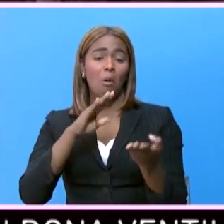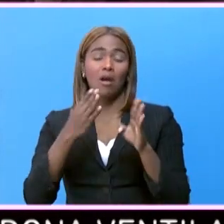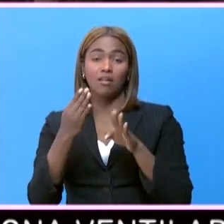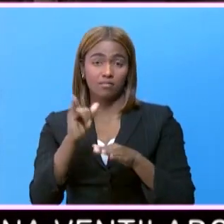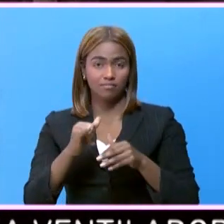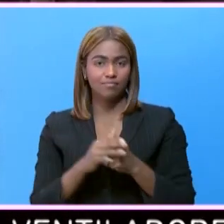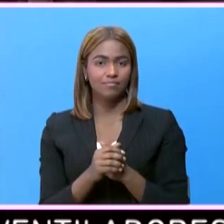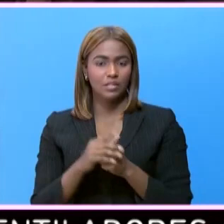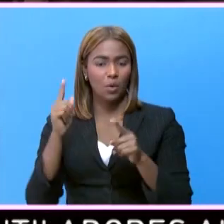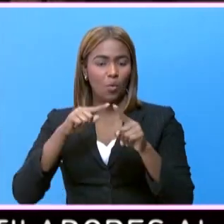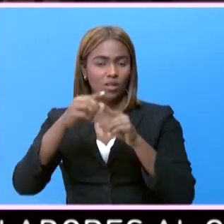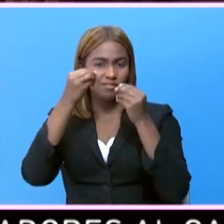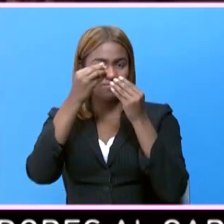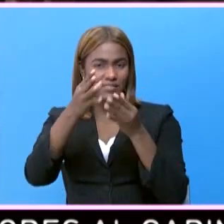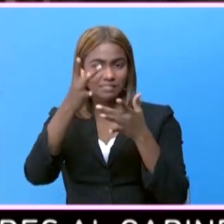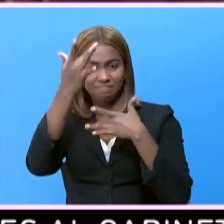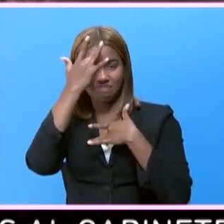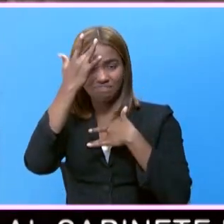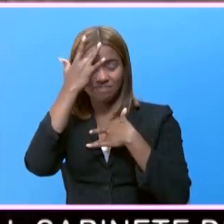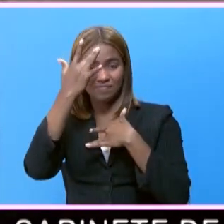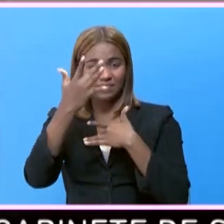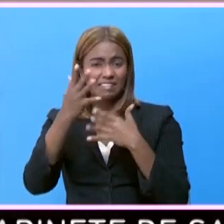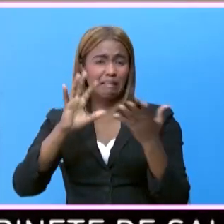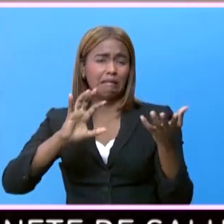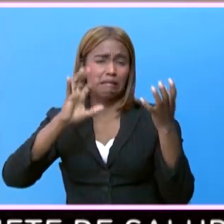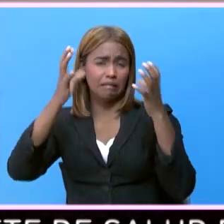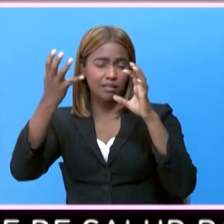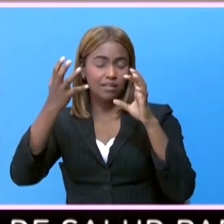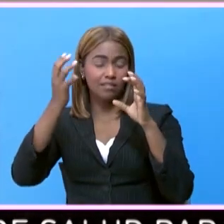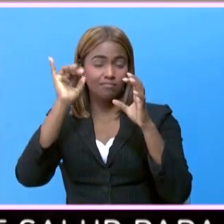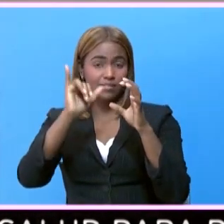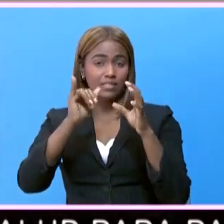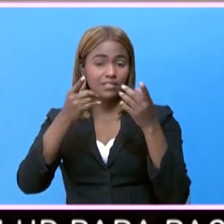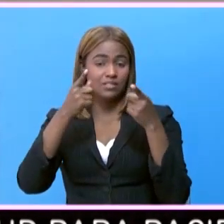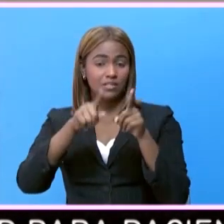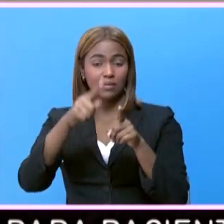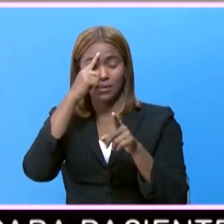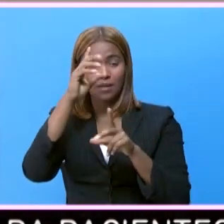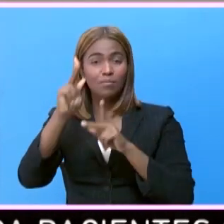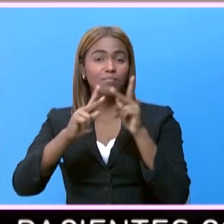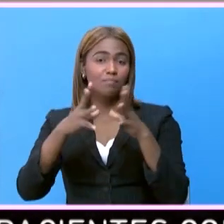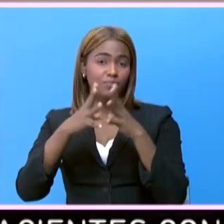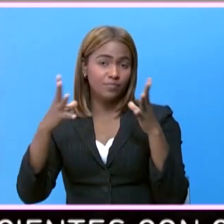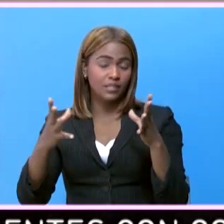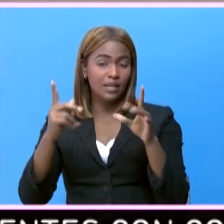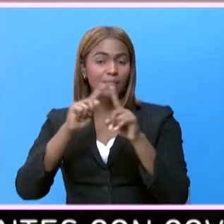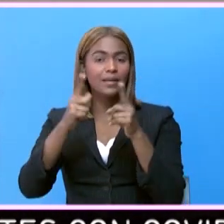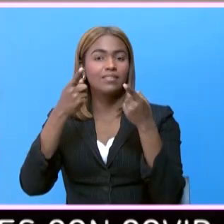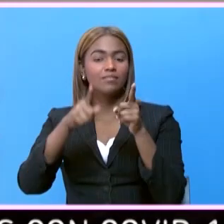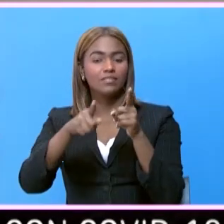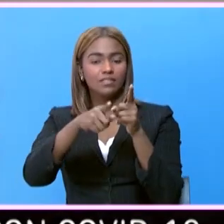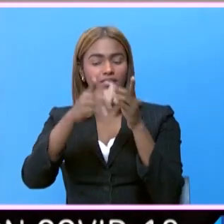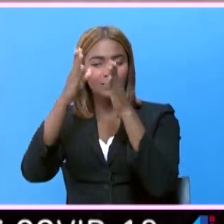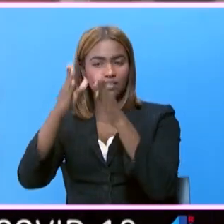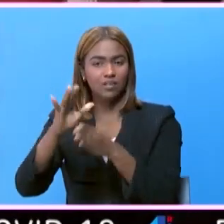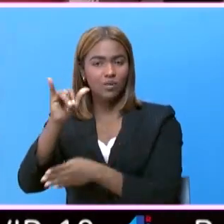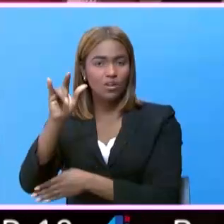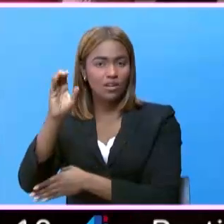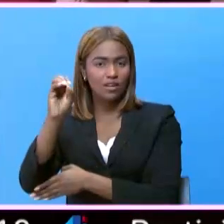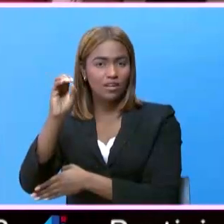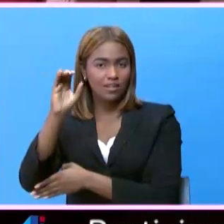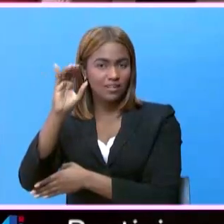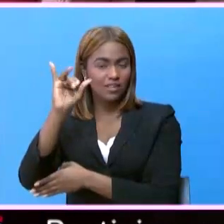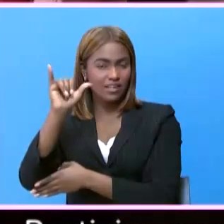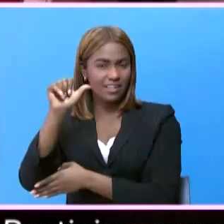Recibir el diagnóstico de una enfermedad catastrófica es deprimente para muchas personas, pero en el caso de Doña Julia de León